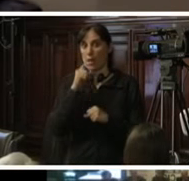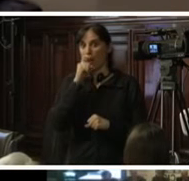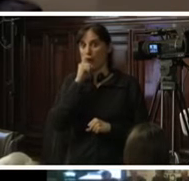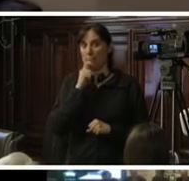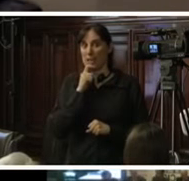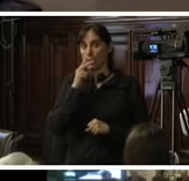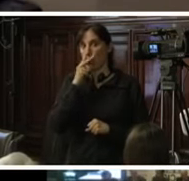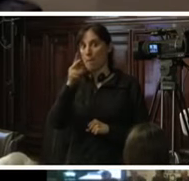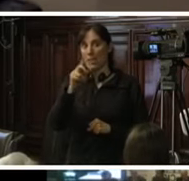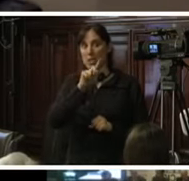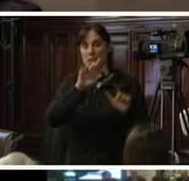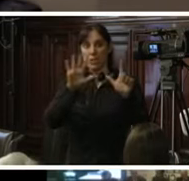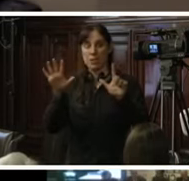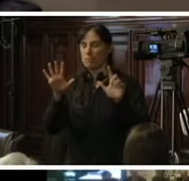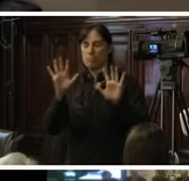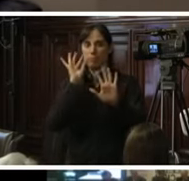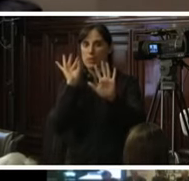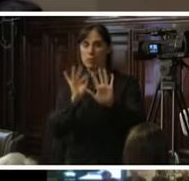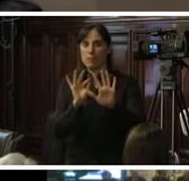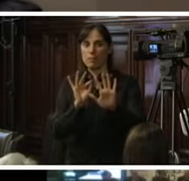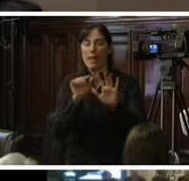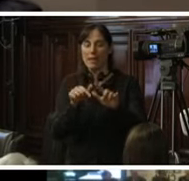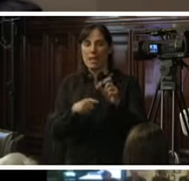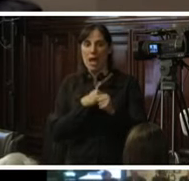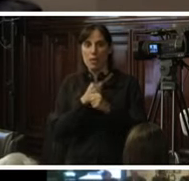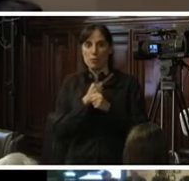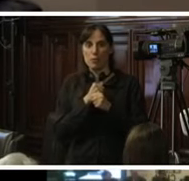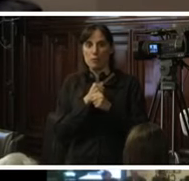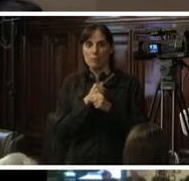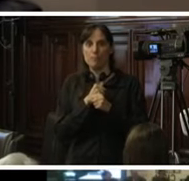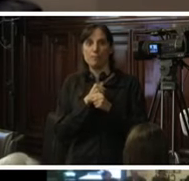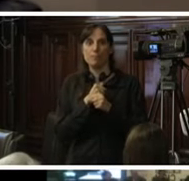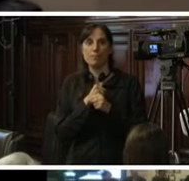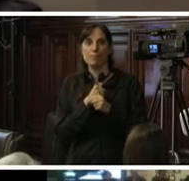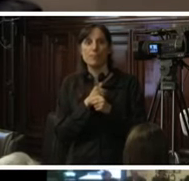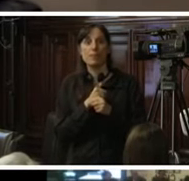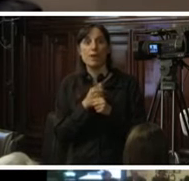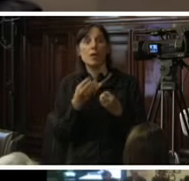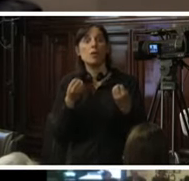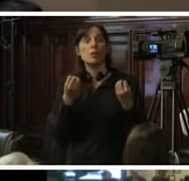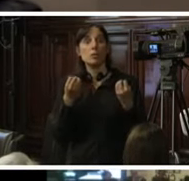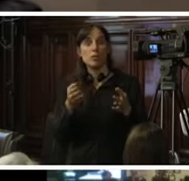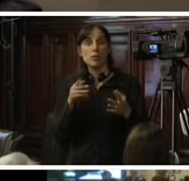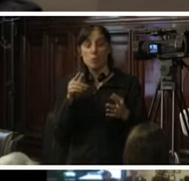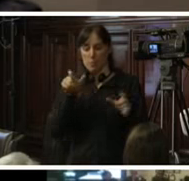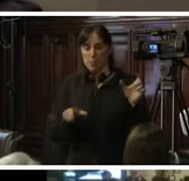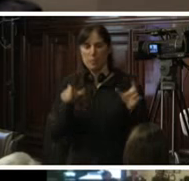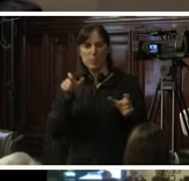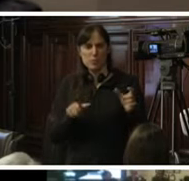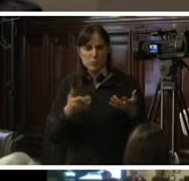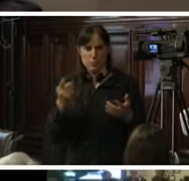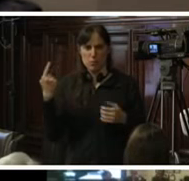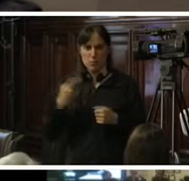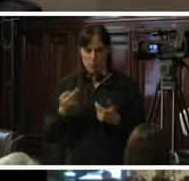2017. Perdón, este año. Ante ello, los afectados por esta